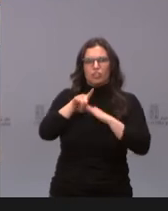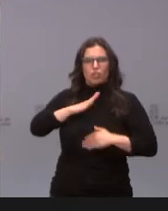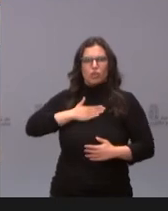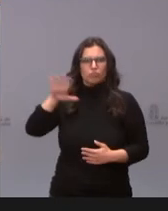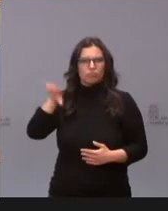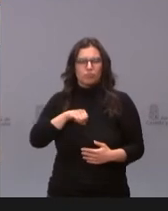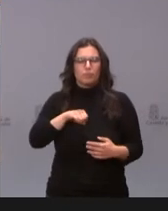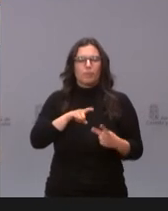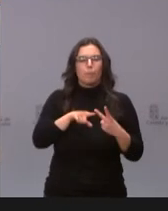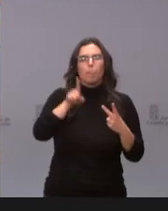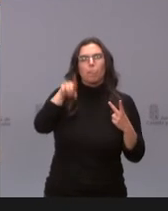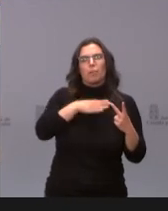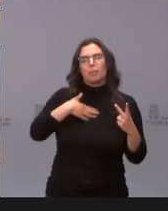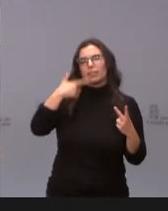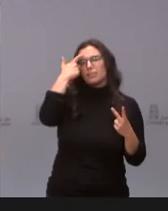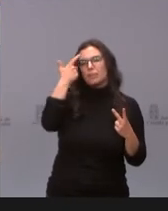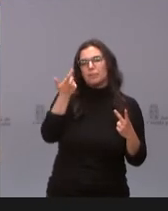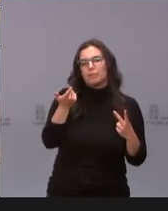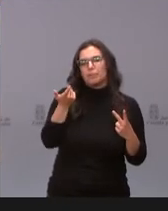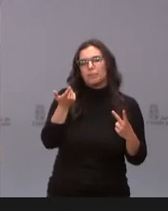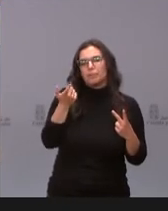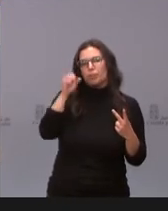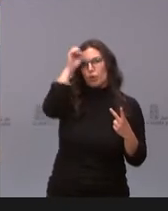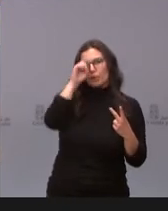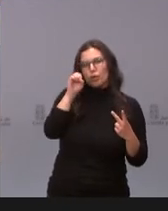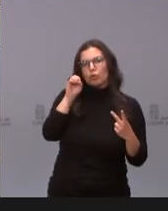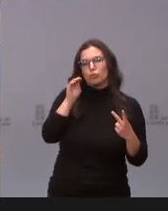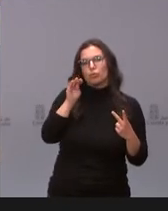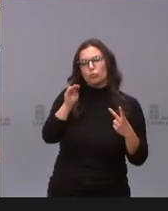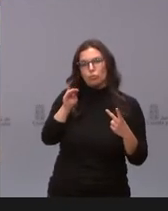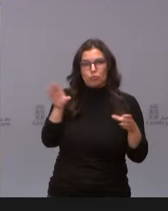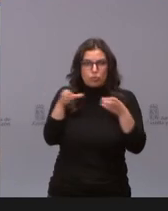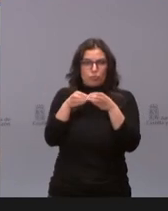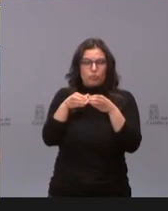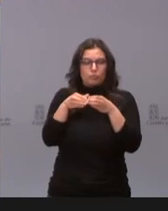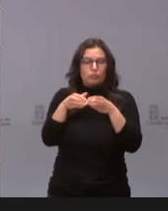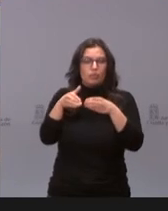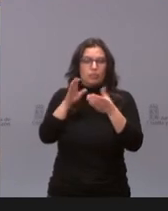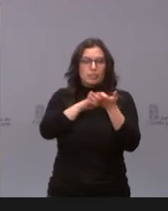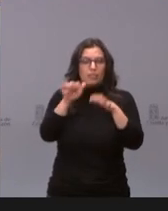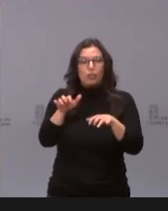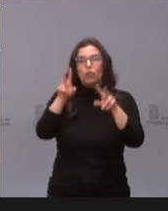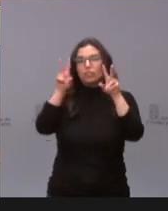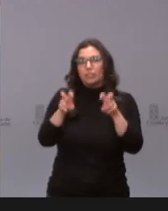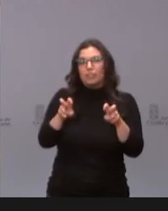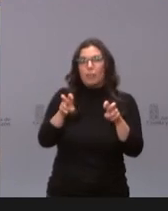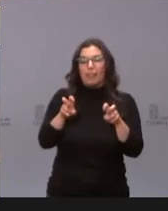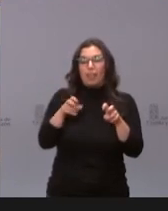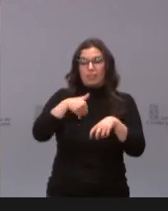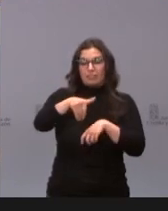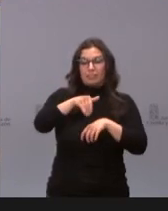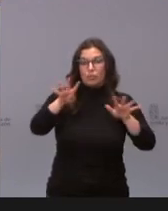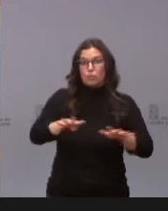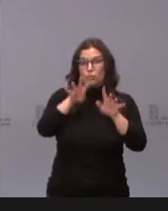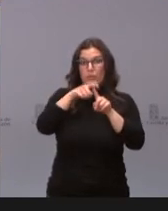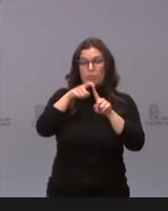Y luego también quería saber cuál es la postura del Gobierno de Castilla y León respecto al fin del estado de alarma que acabaría